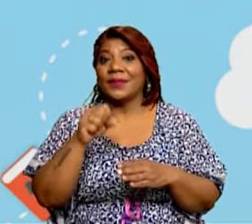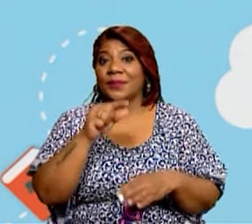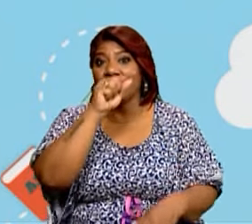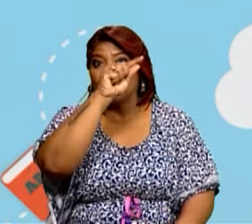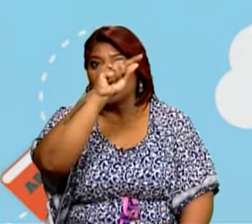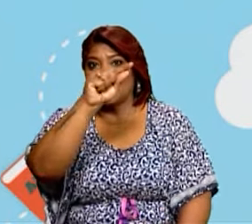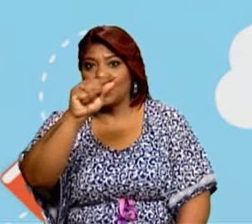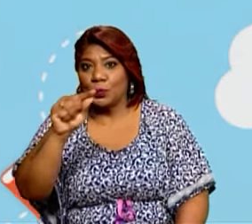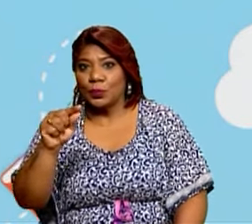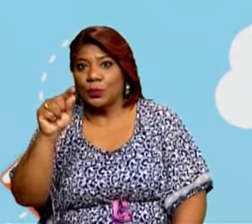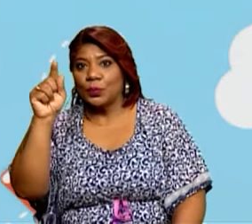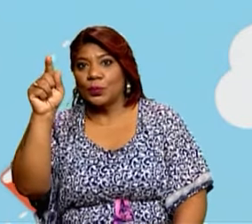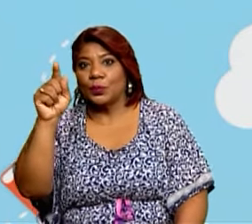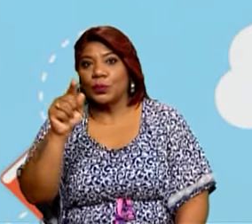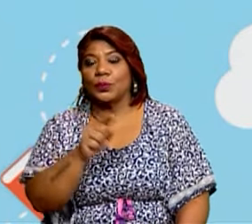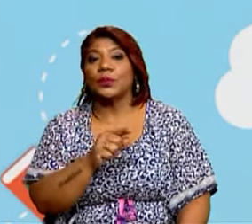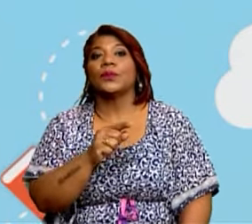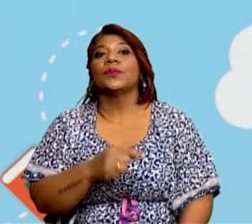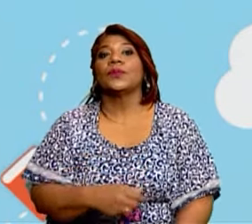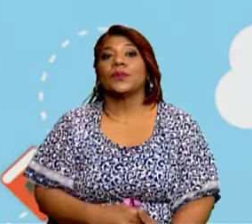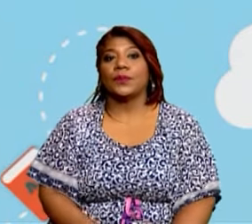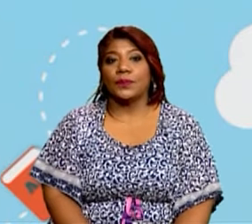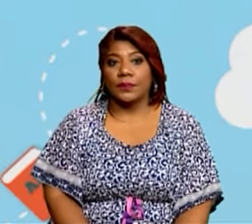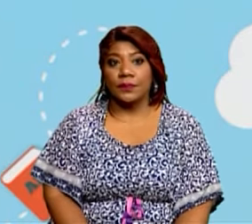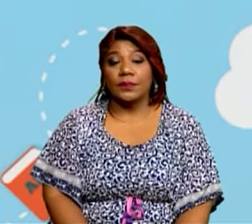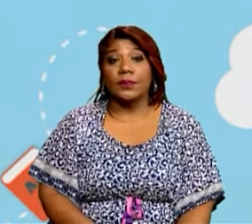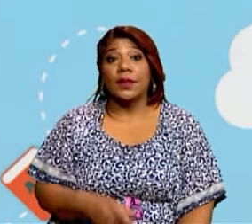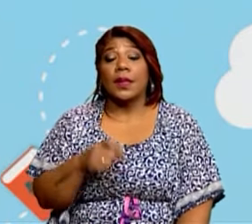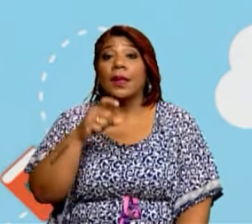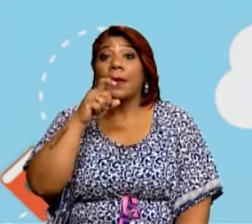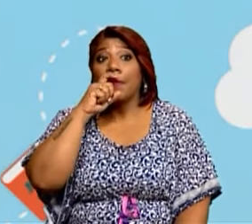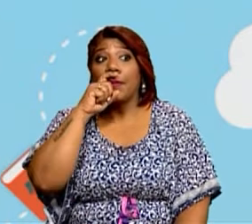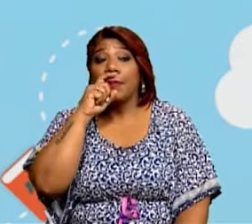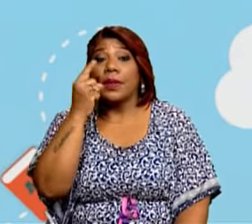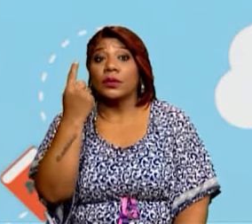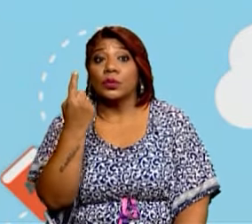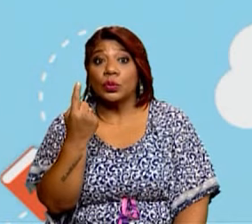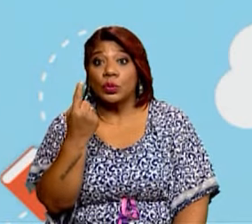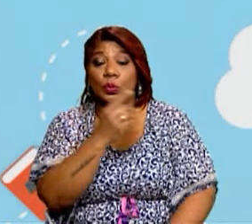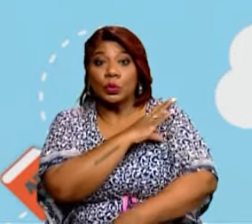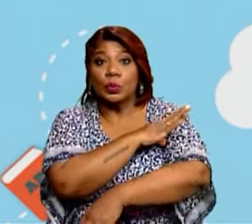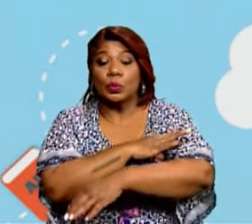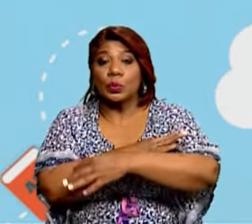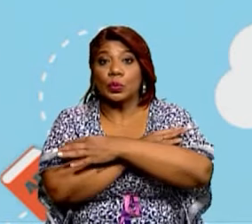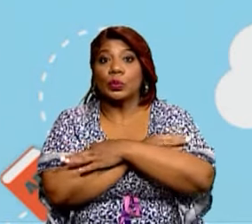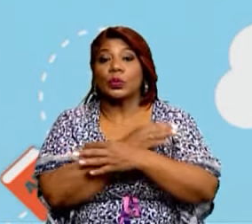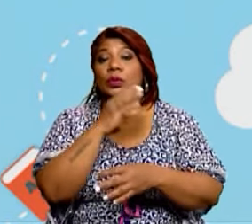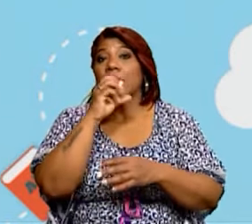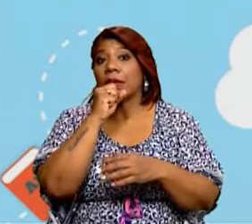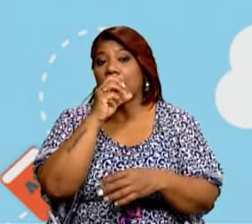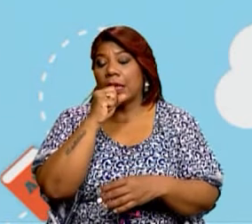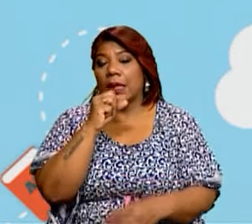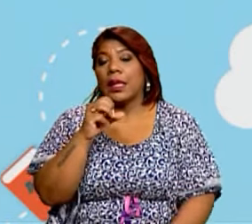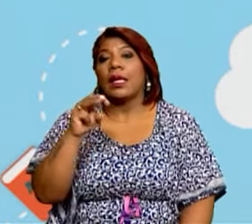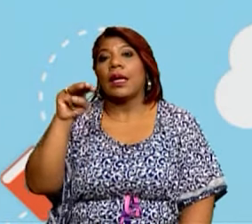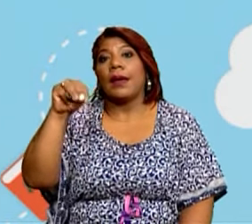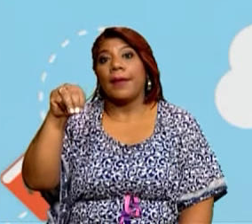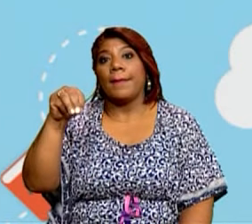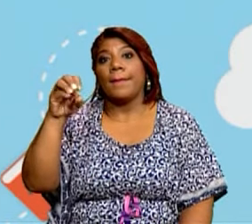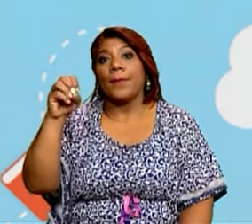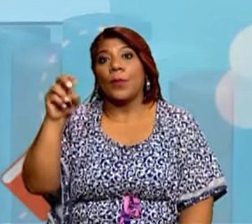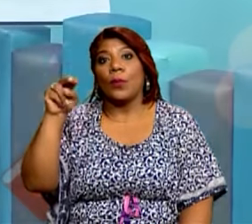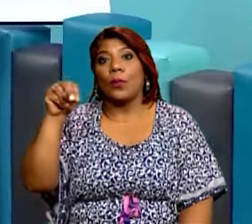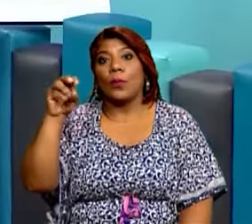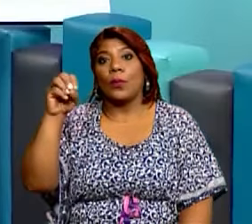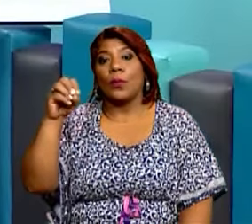monoparental, la ensamblada y la familia extensa, recordando cada una de ellas. Recordando que, por